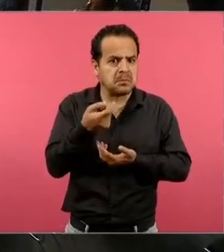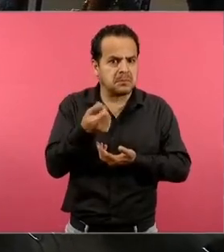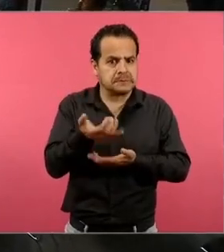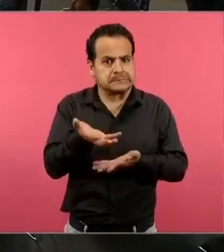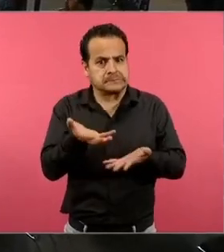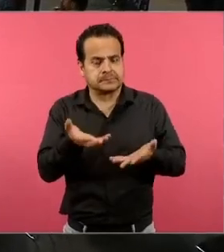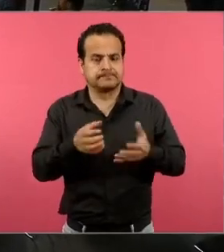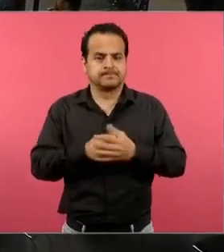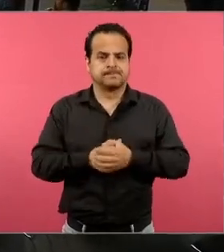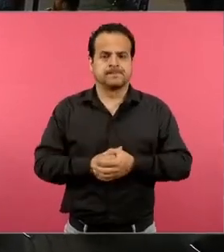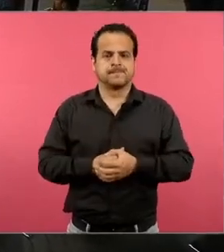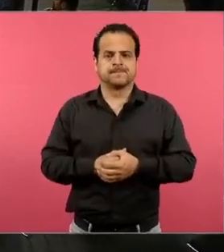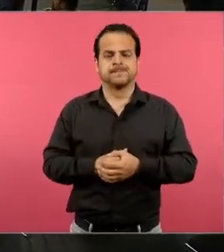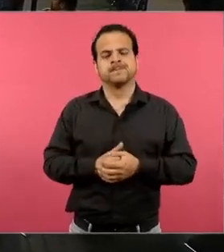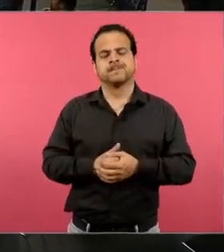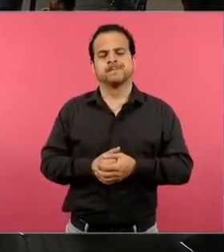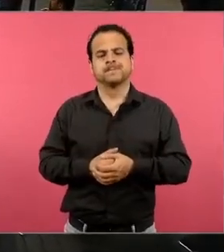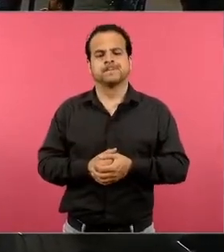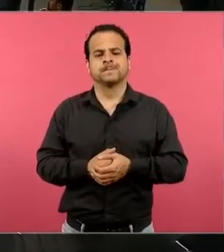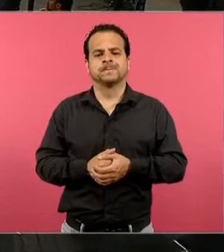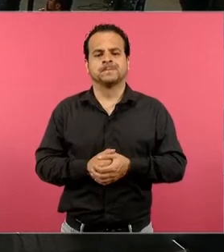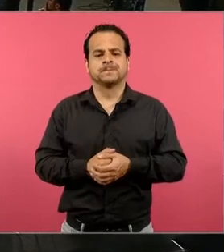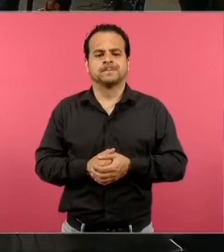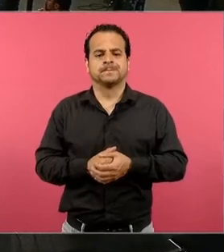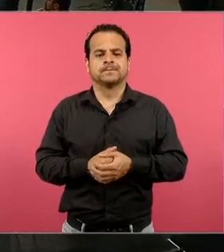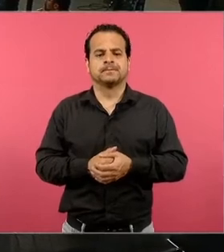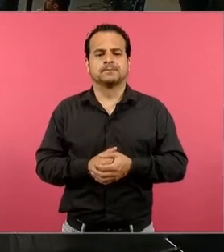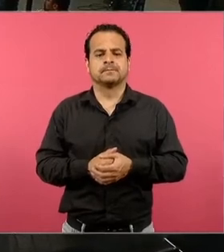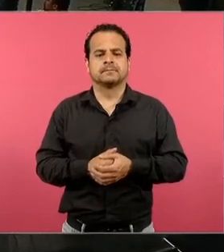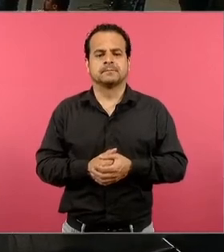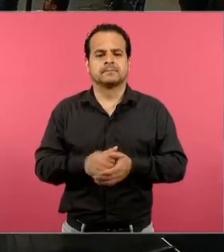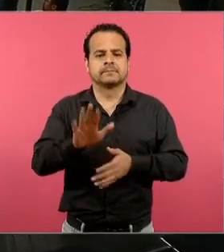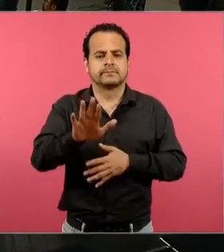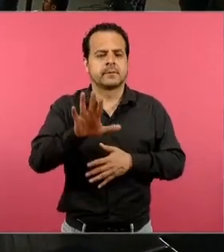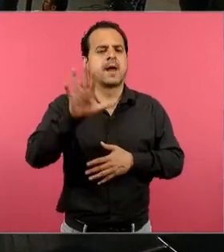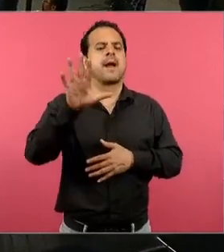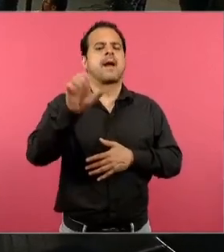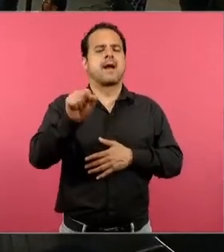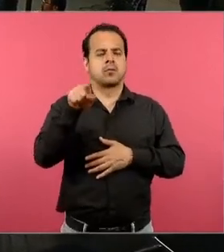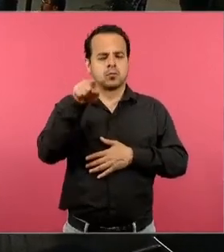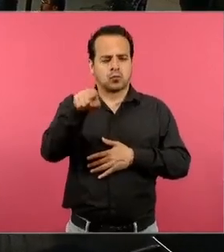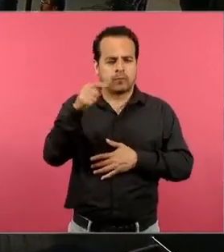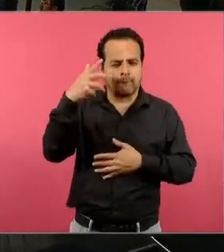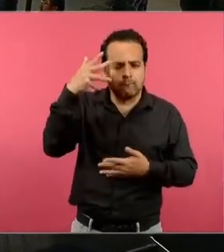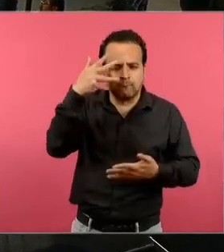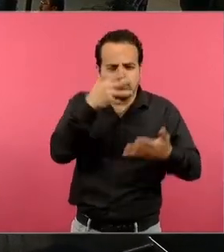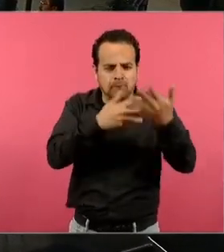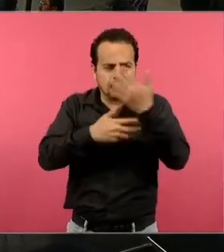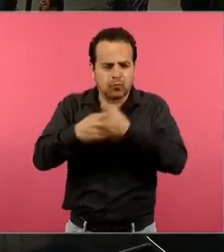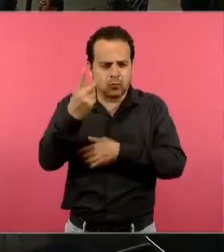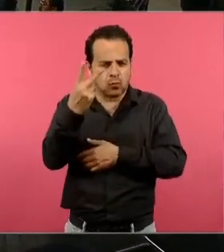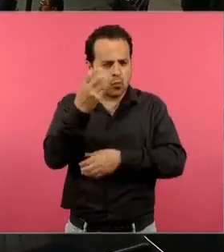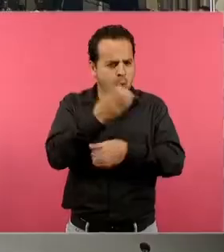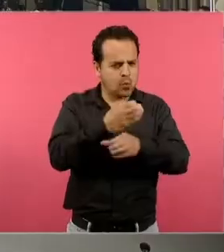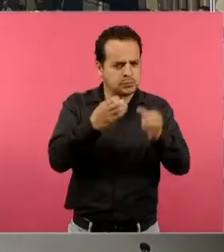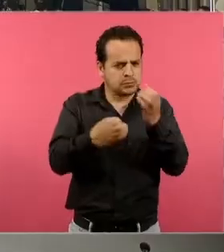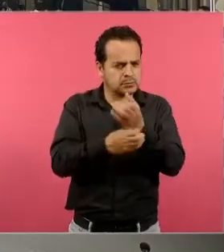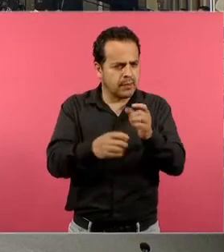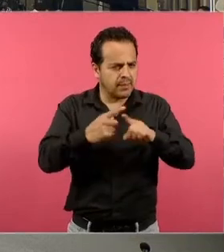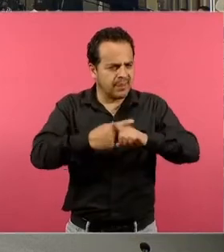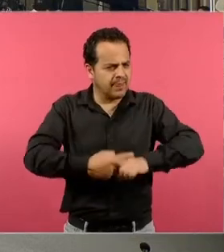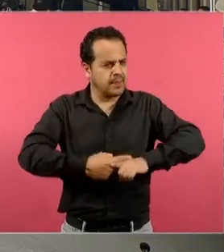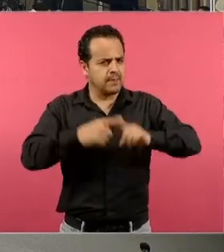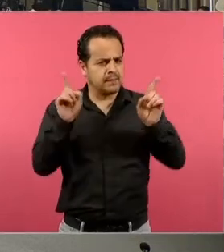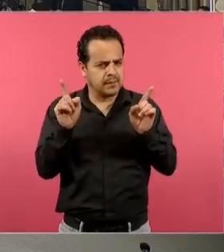ya ya ya te eso es que son dos cosas distintas pero sí justo de esta